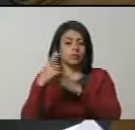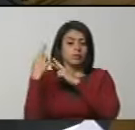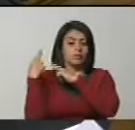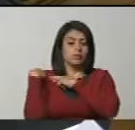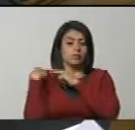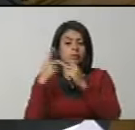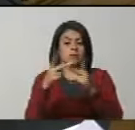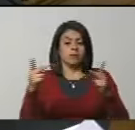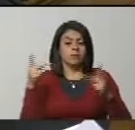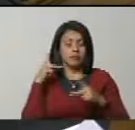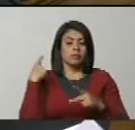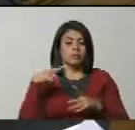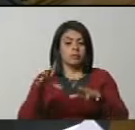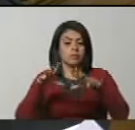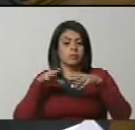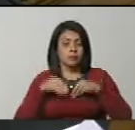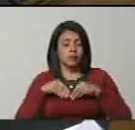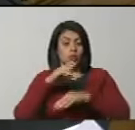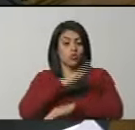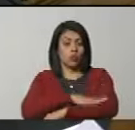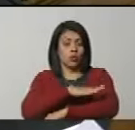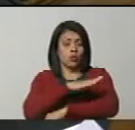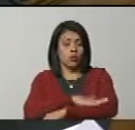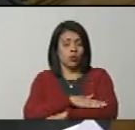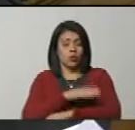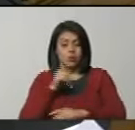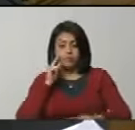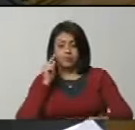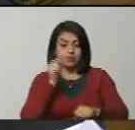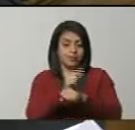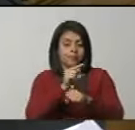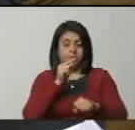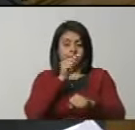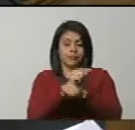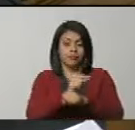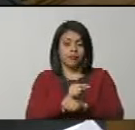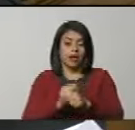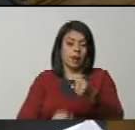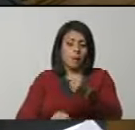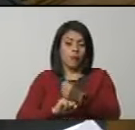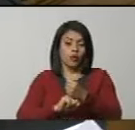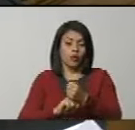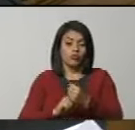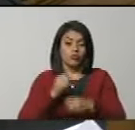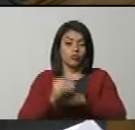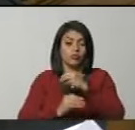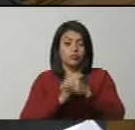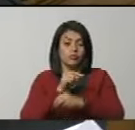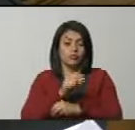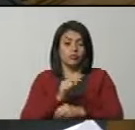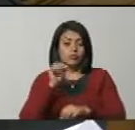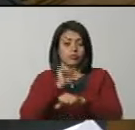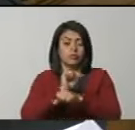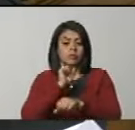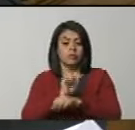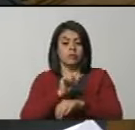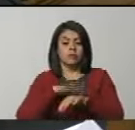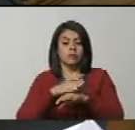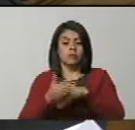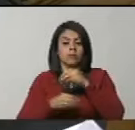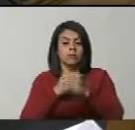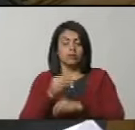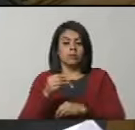público, hayan adoptado conductas que directa o indirectamente favorezcan o respalden la posición de la República